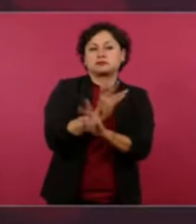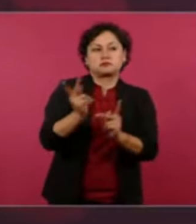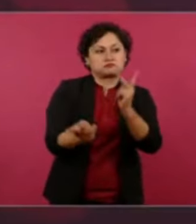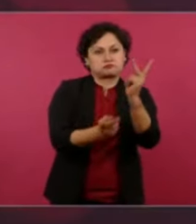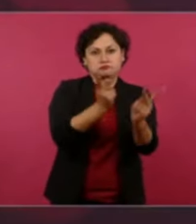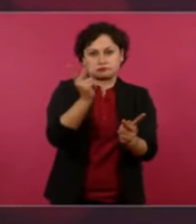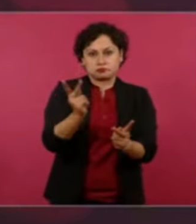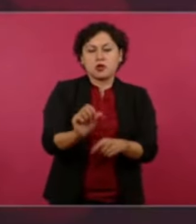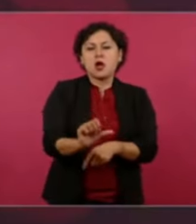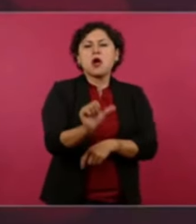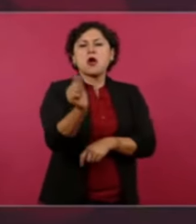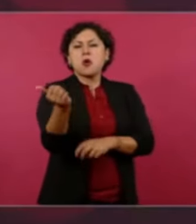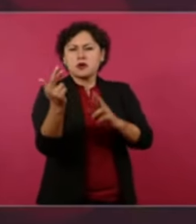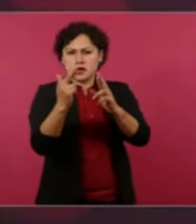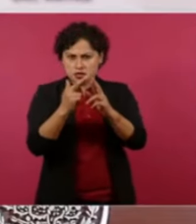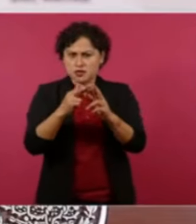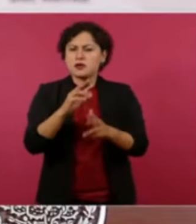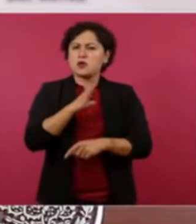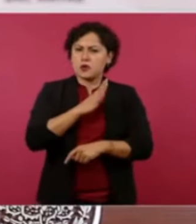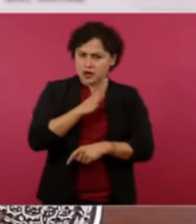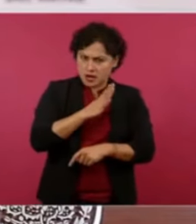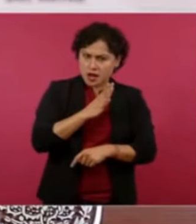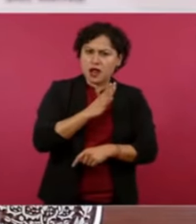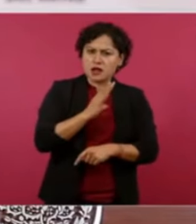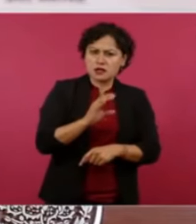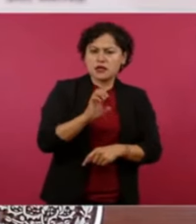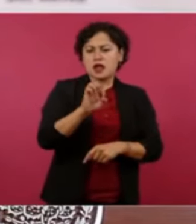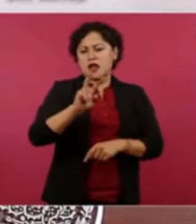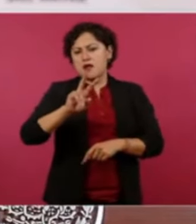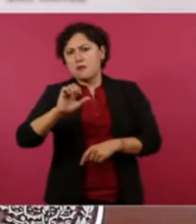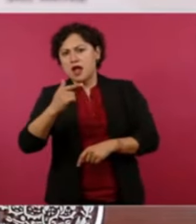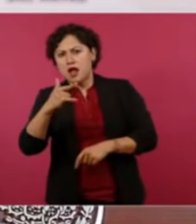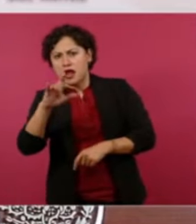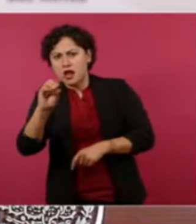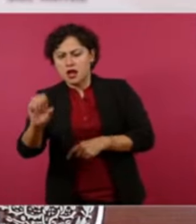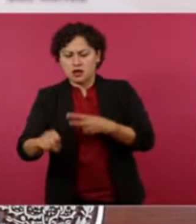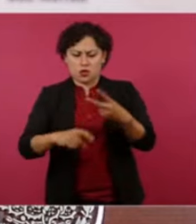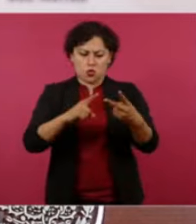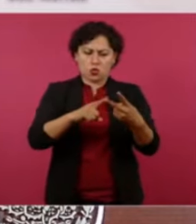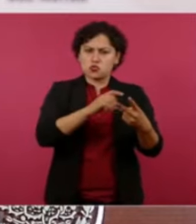otras religiones y hay no creyentes y nosotros respetamos a todos